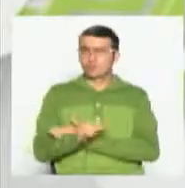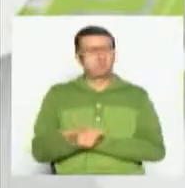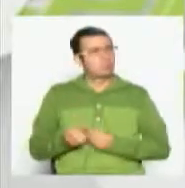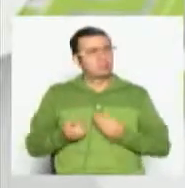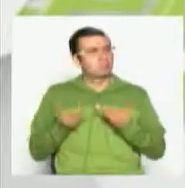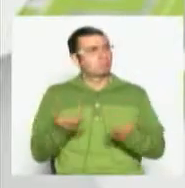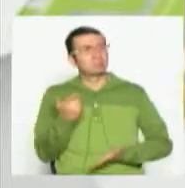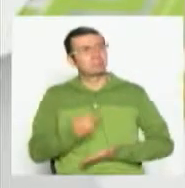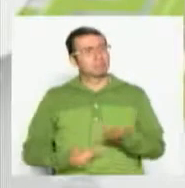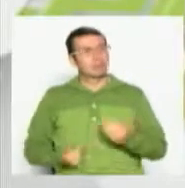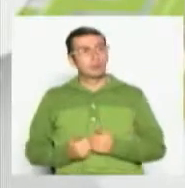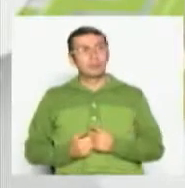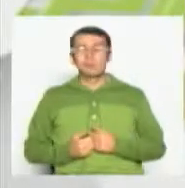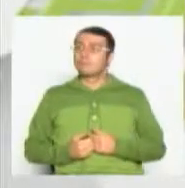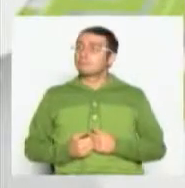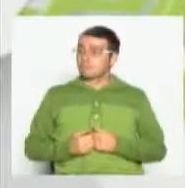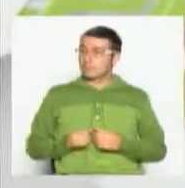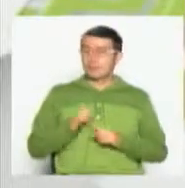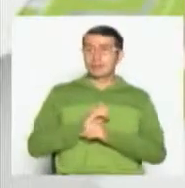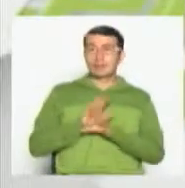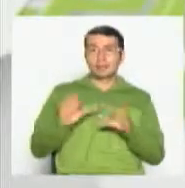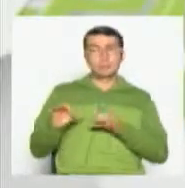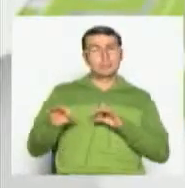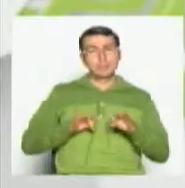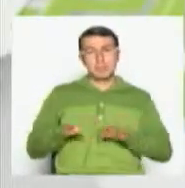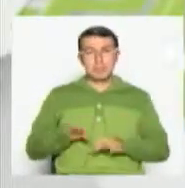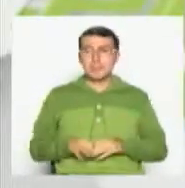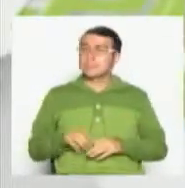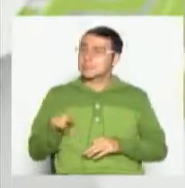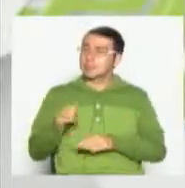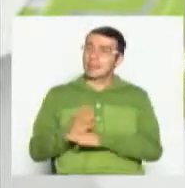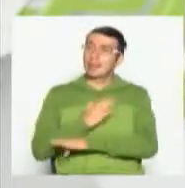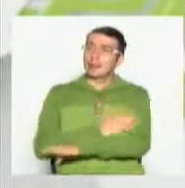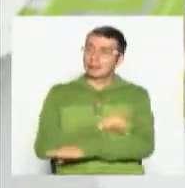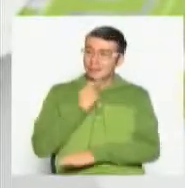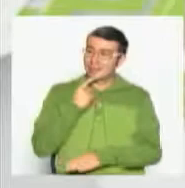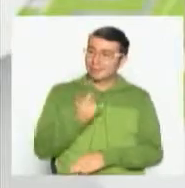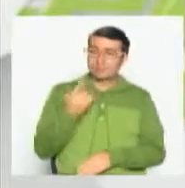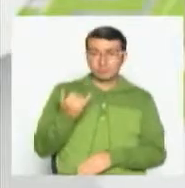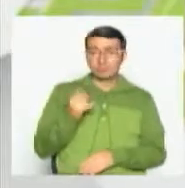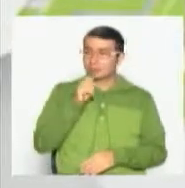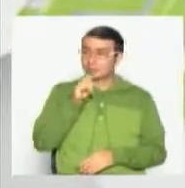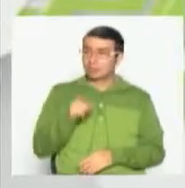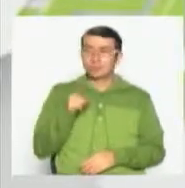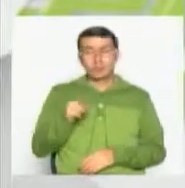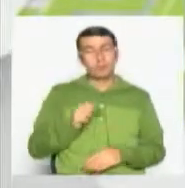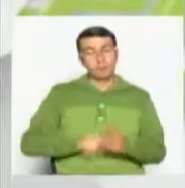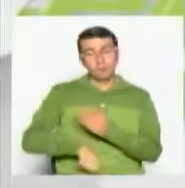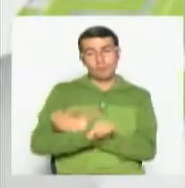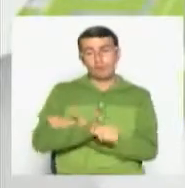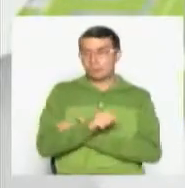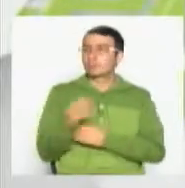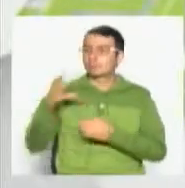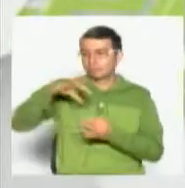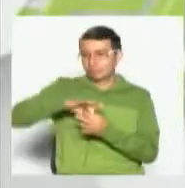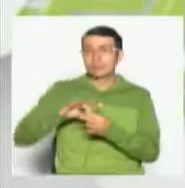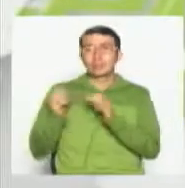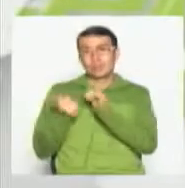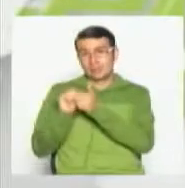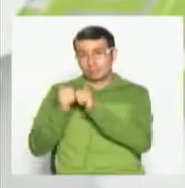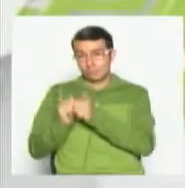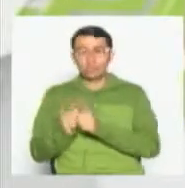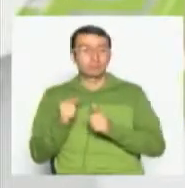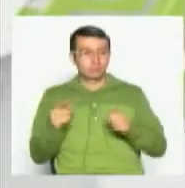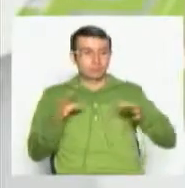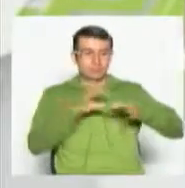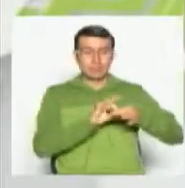en general. Claro, Jimena, mira, y televidentes, como tú lo decías en la pregunta, el fútbol hace parte del deporte y el deporte hace parte de la